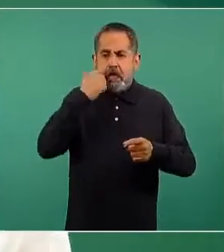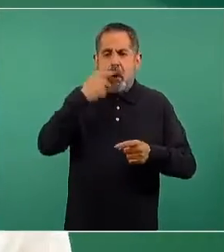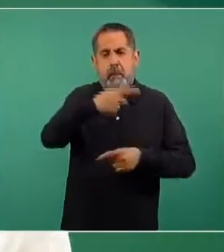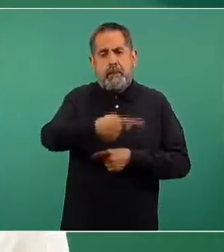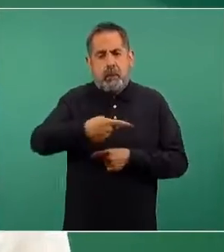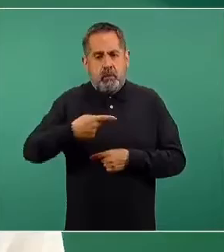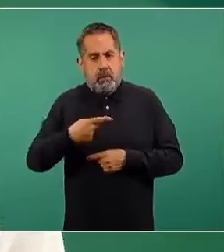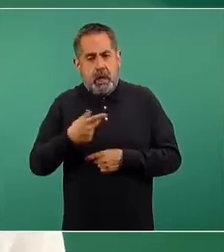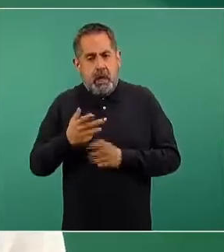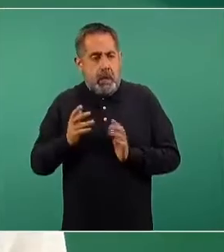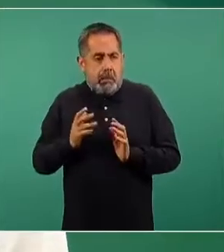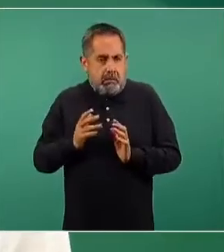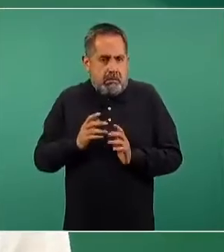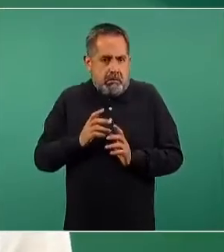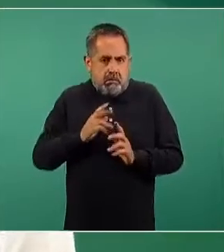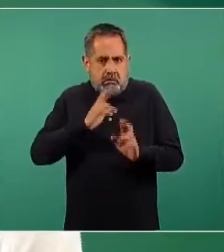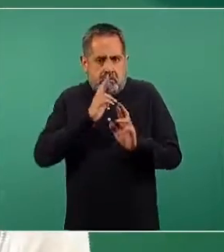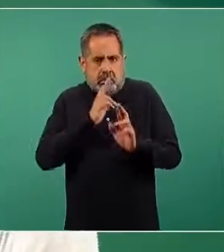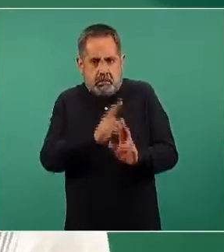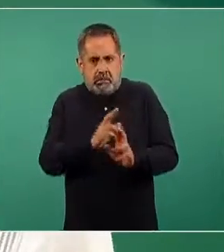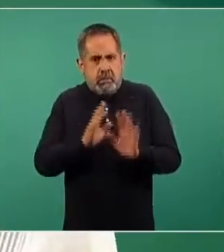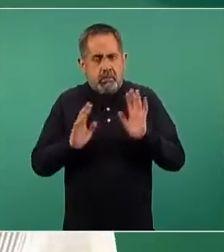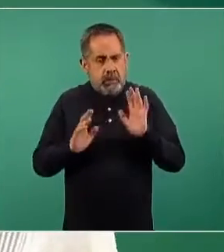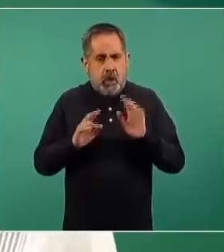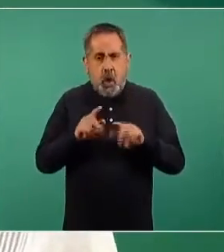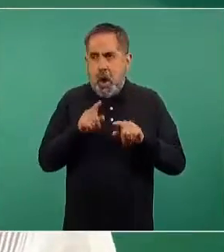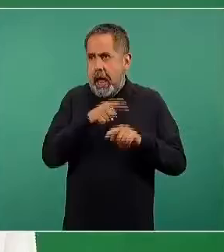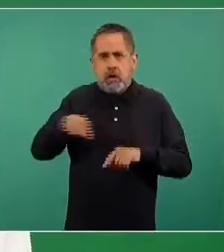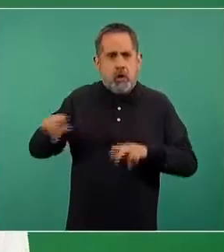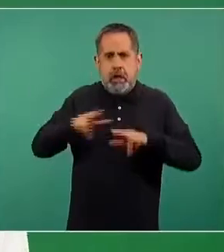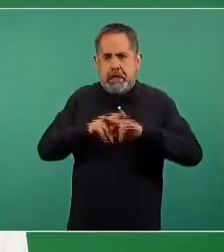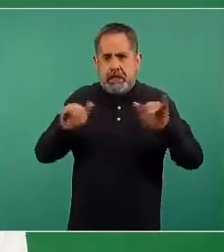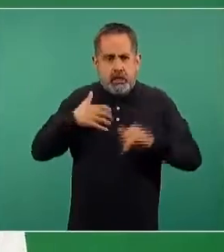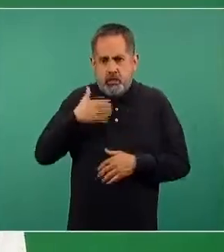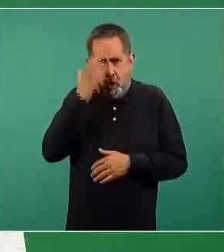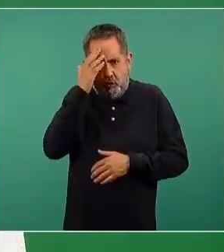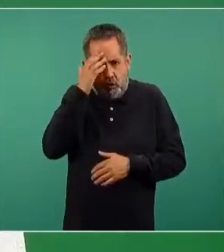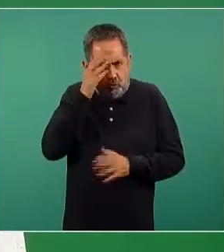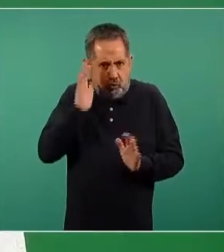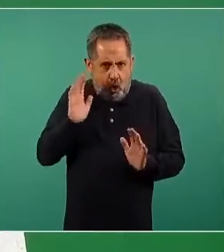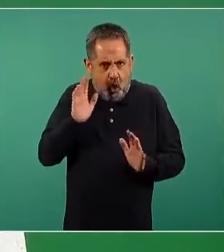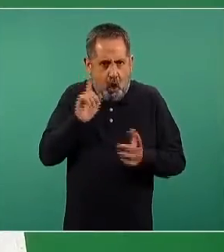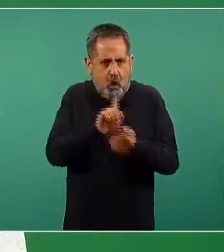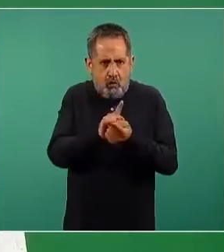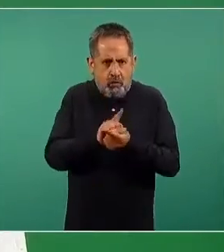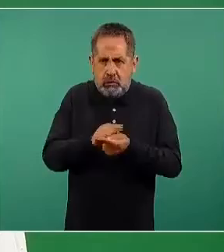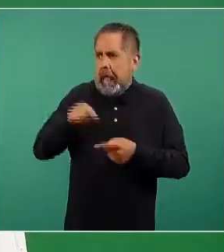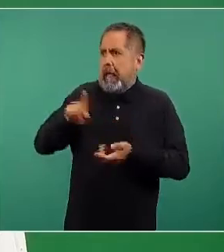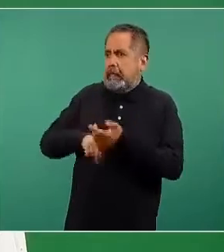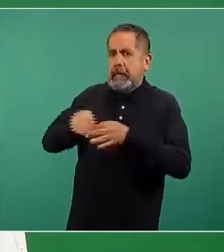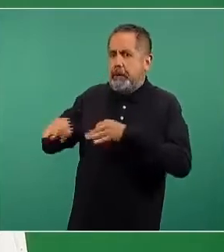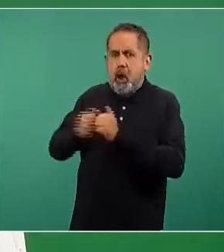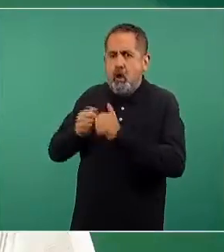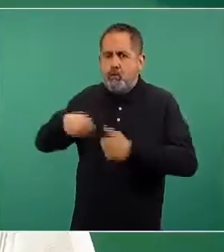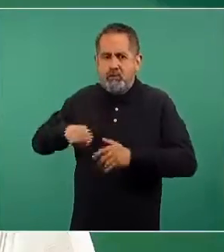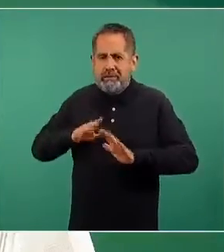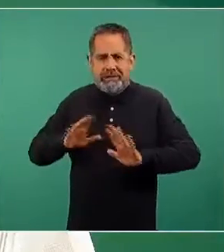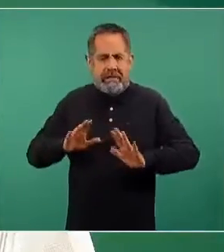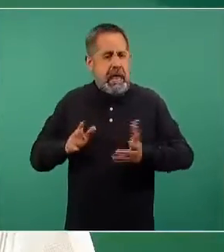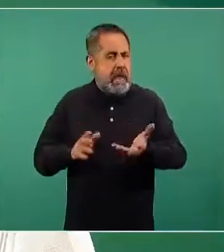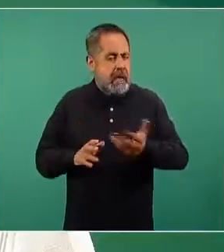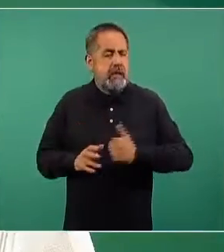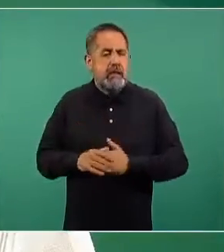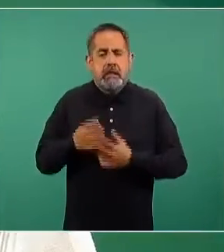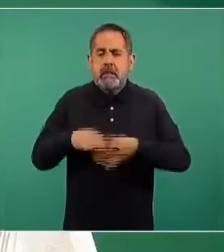hacer su pregunta y también, por supuesto, le daremos entrada, pero ninguna de ellas son personas que conozcamos previamente. Y es